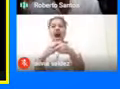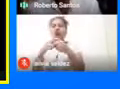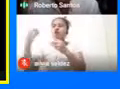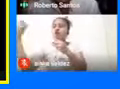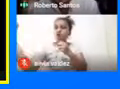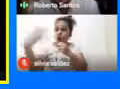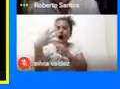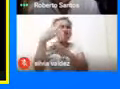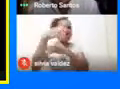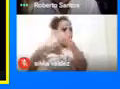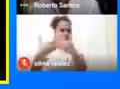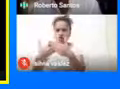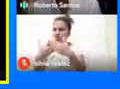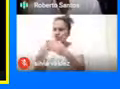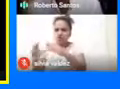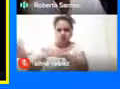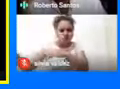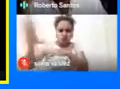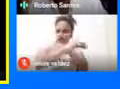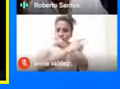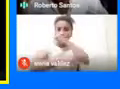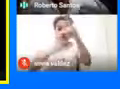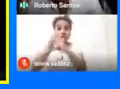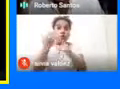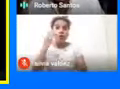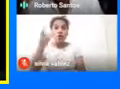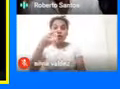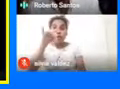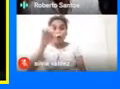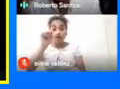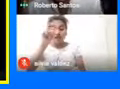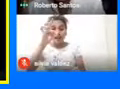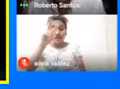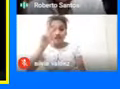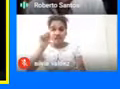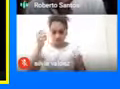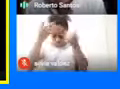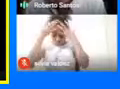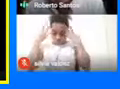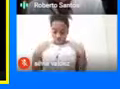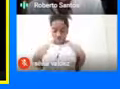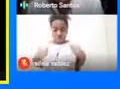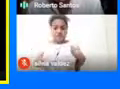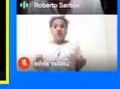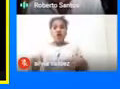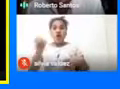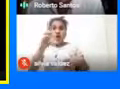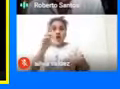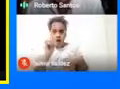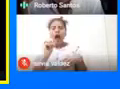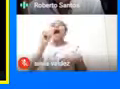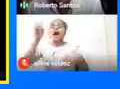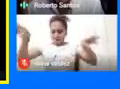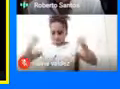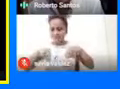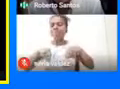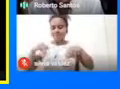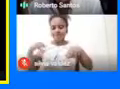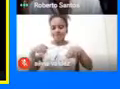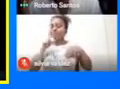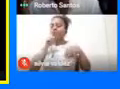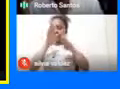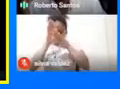Todo a su paso Cuando el guatavita Se untaba El cuerpo de oro Aceptaba Que debía rendirse Y donarse